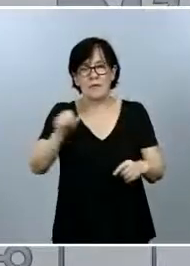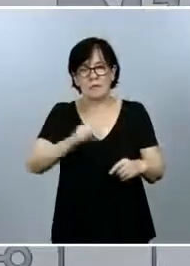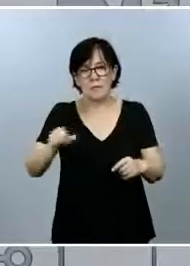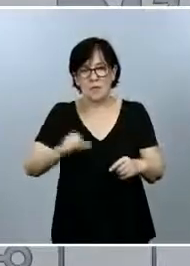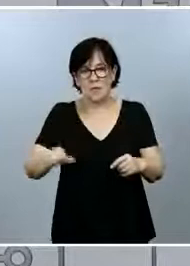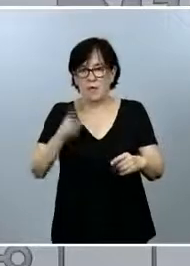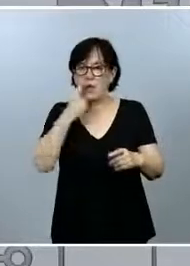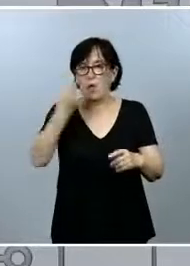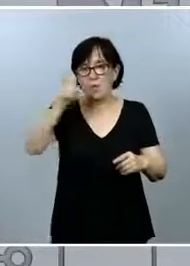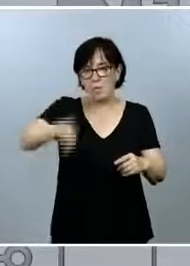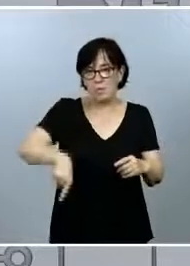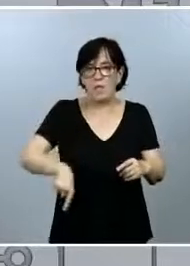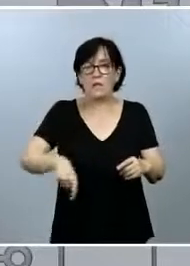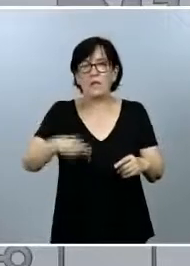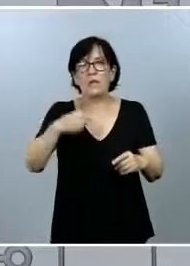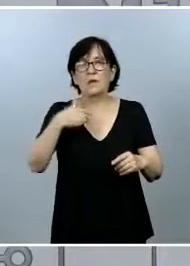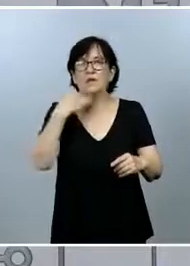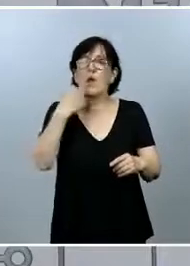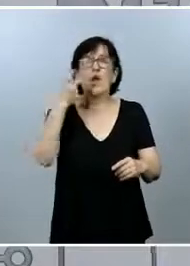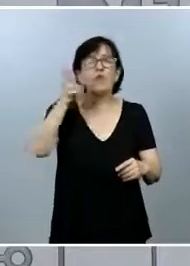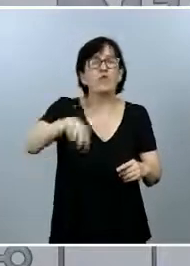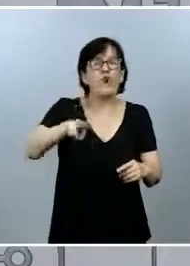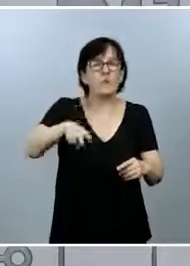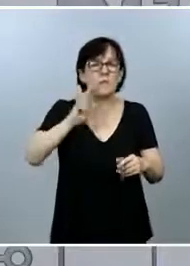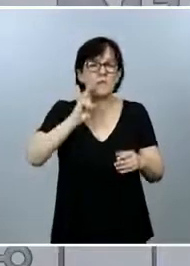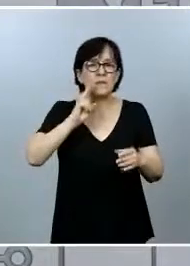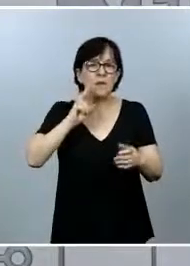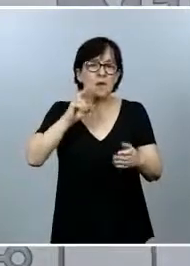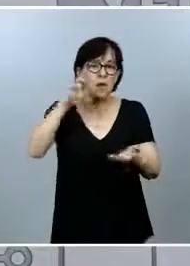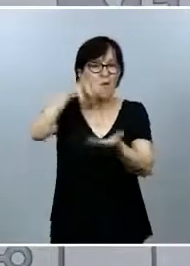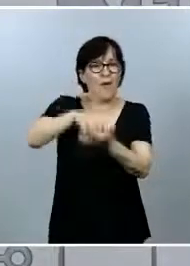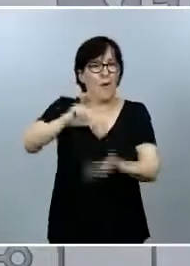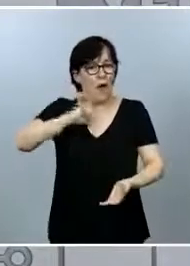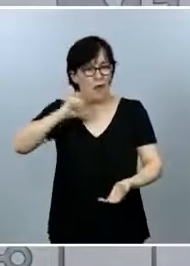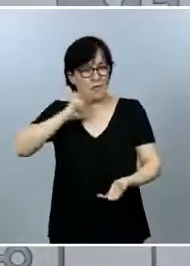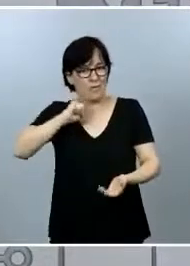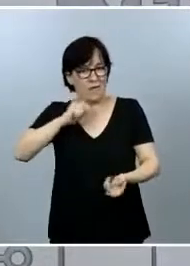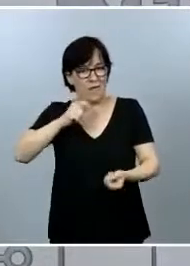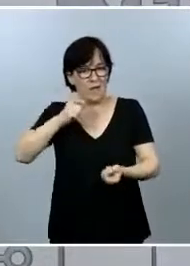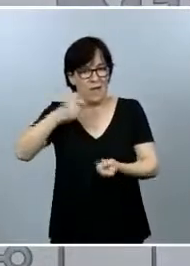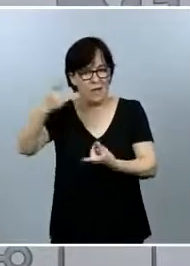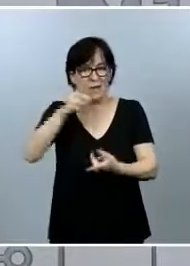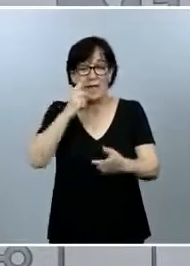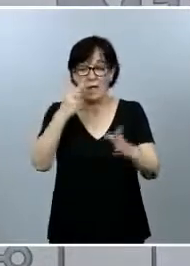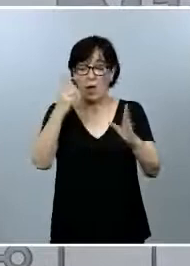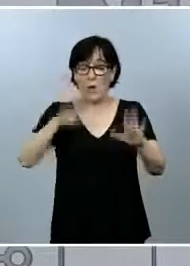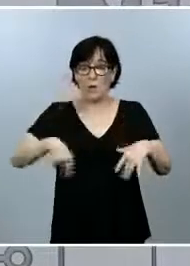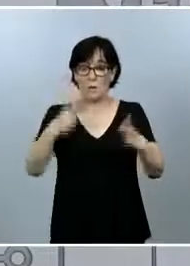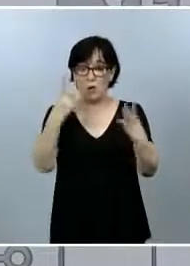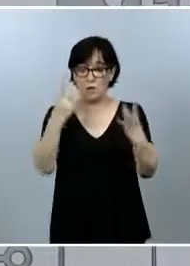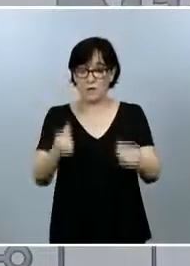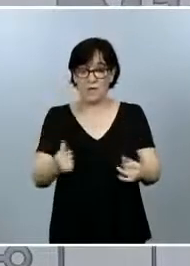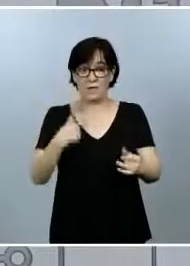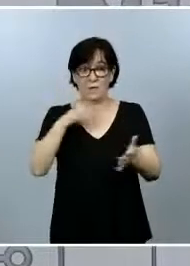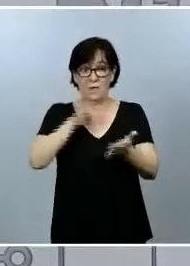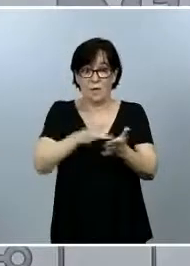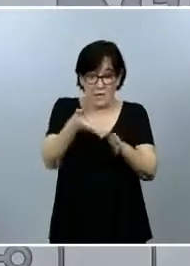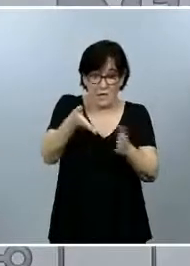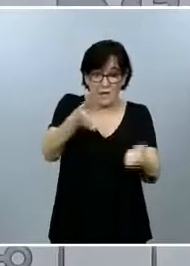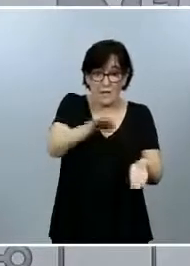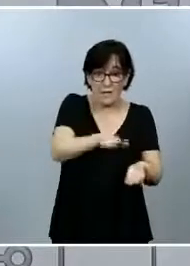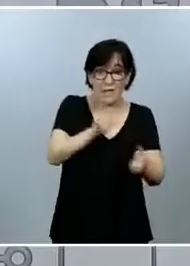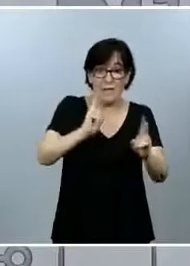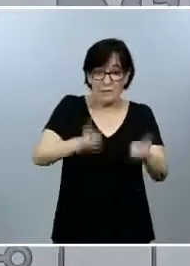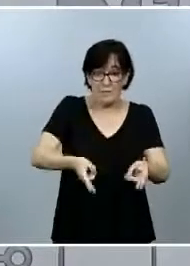más de un mes o cerca de dos meses en los hospitales. Y en los últimos siete días, con fecha de defunción de los últimos